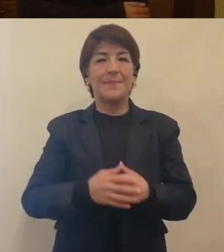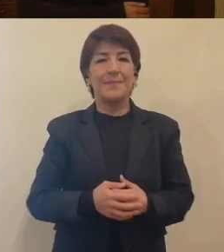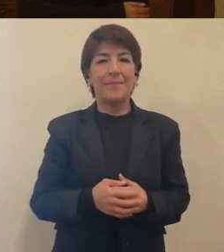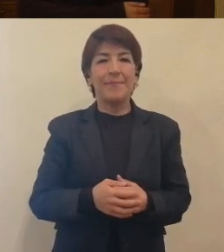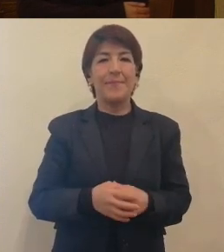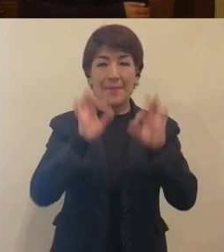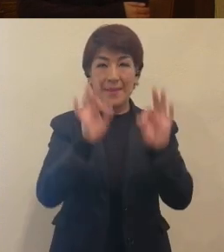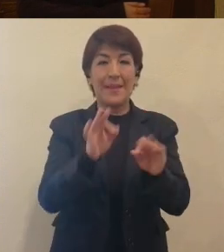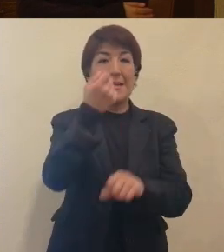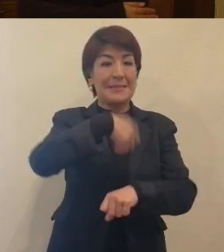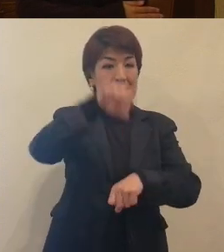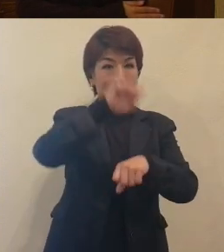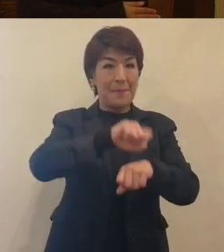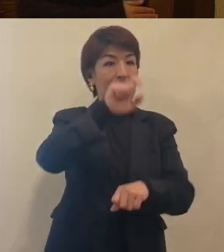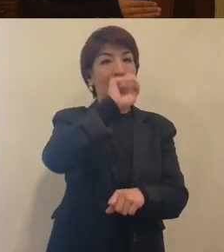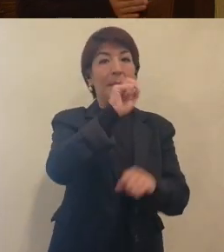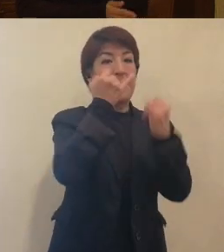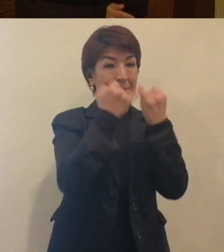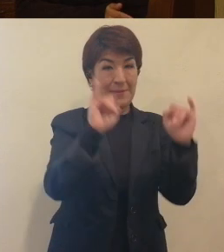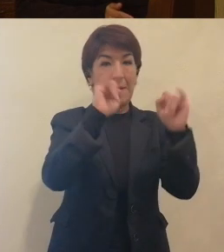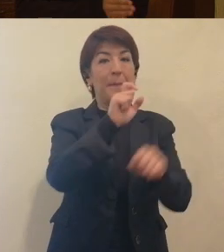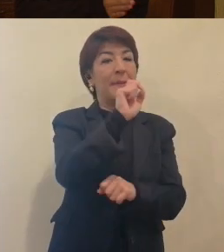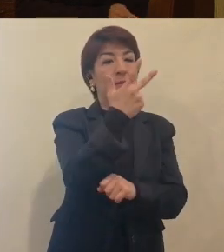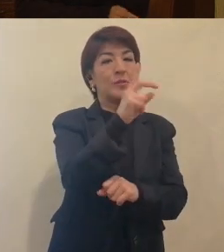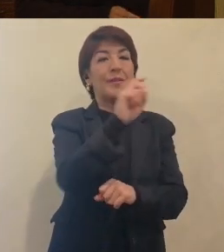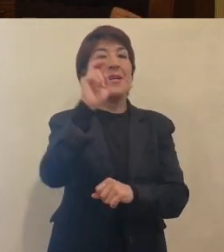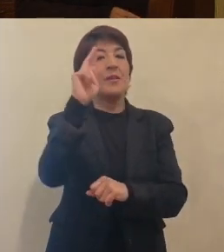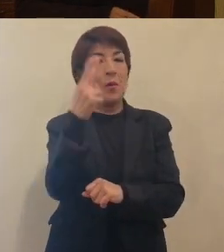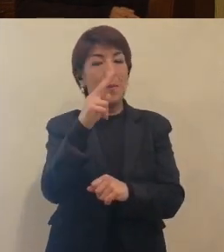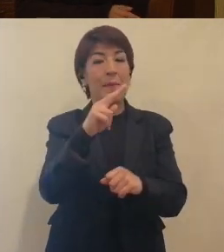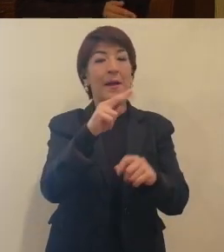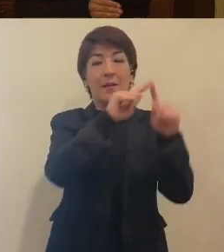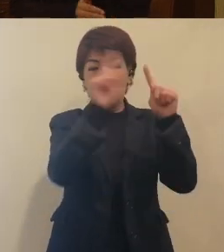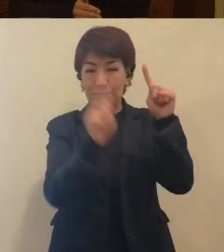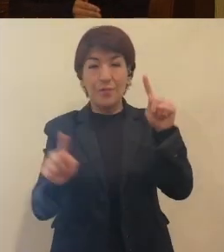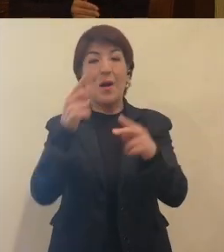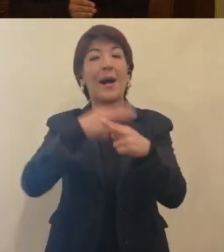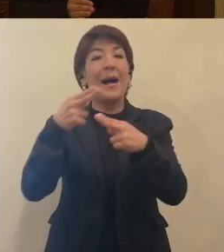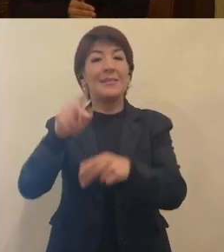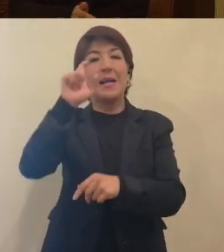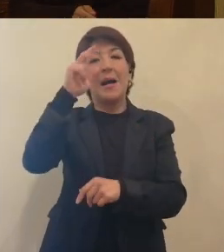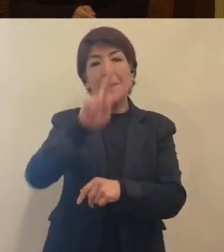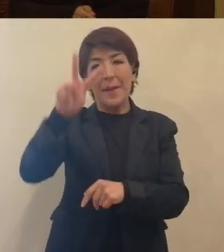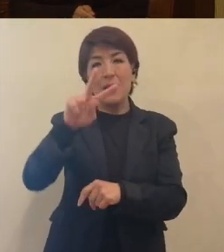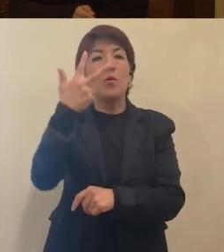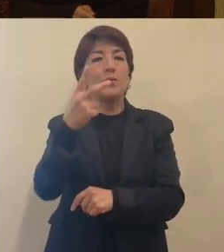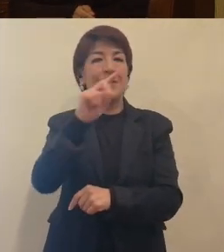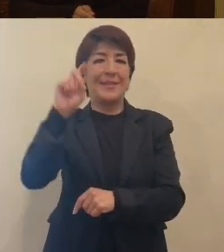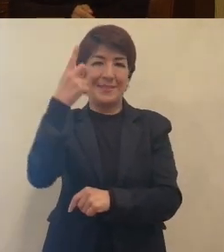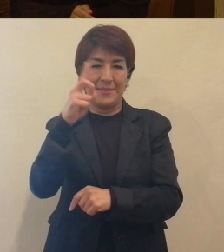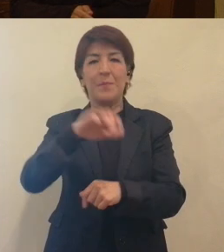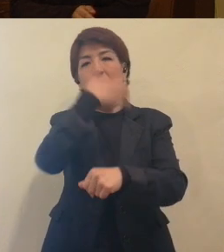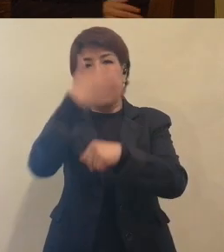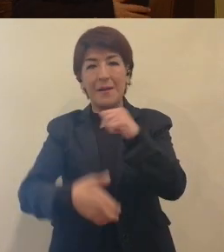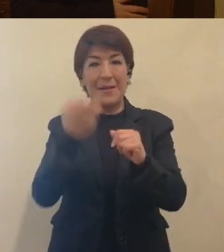Bueno, en sí la semana empezamos con la inauguración el 28 de noviembre y concluimos hasta el viernes 8 de